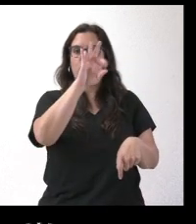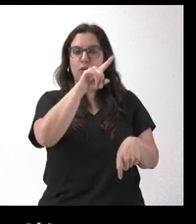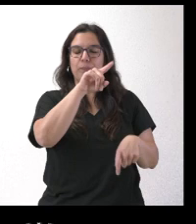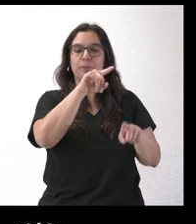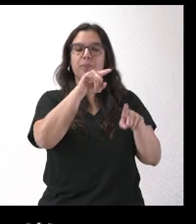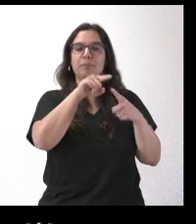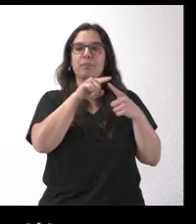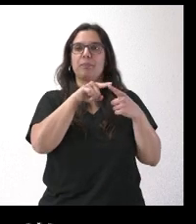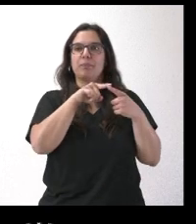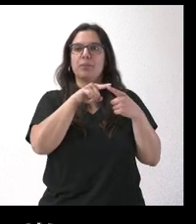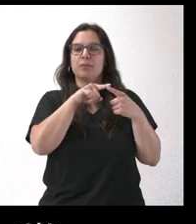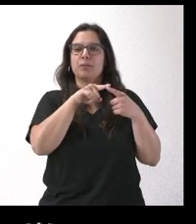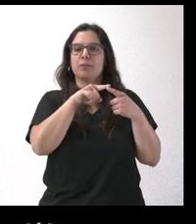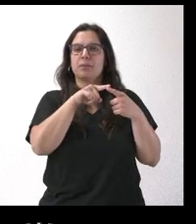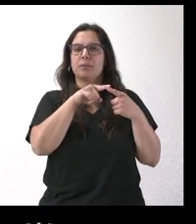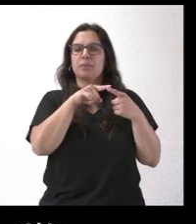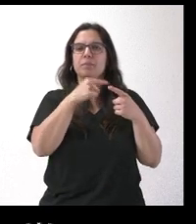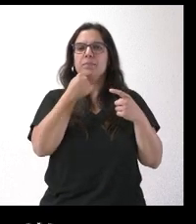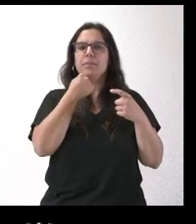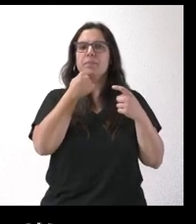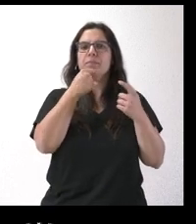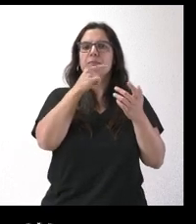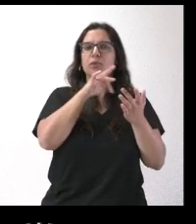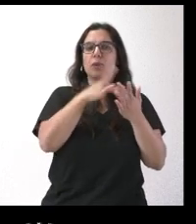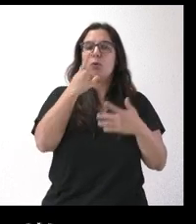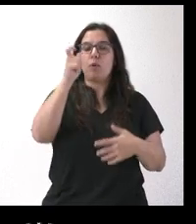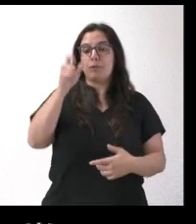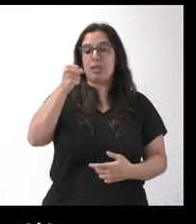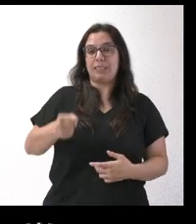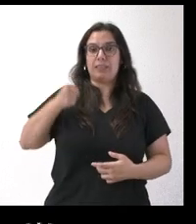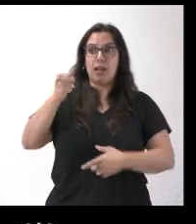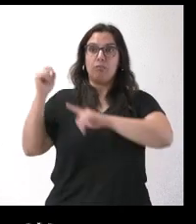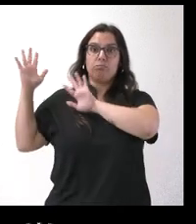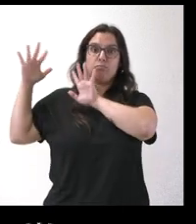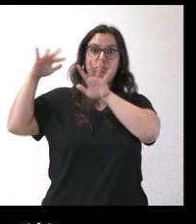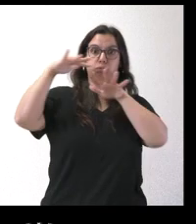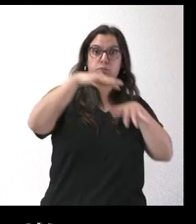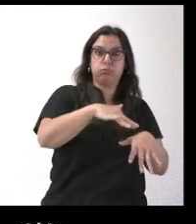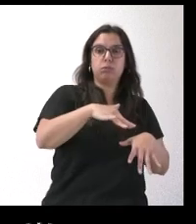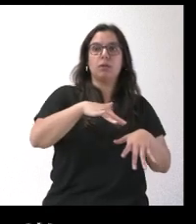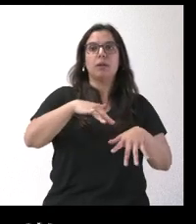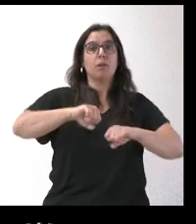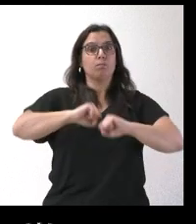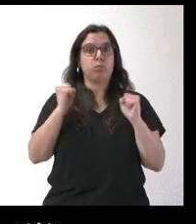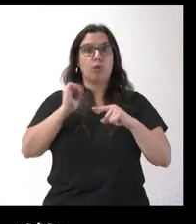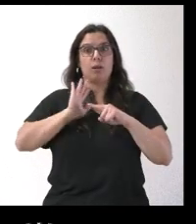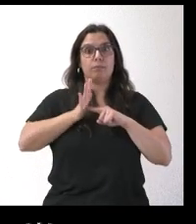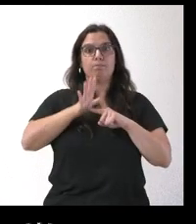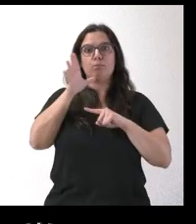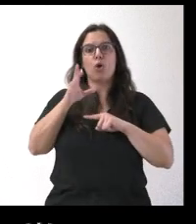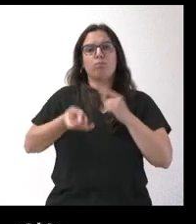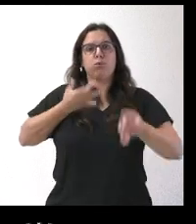cierta preocupación el hecho de que uno de sus pastores trasumantes se haya atrapado en Castilla-La Mancha por un brote de viruela